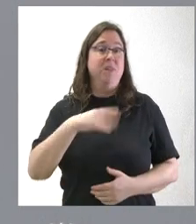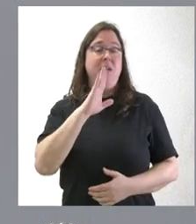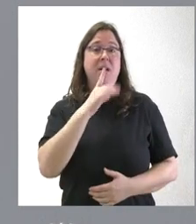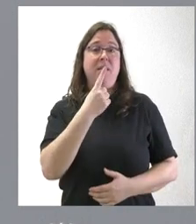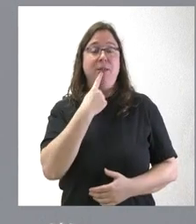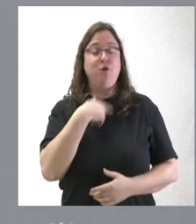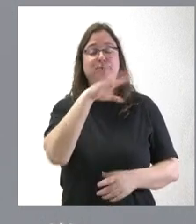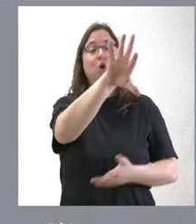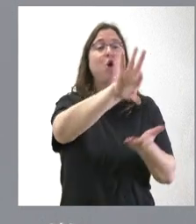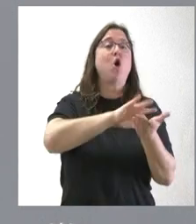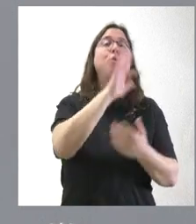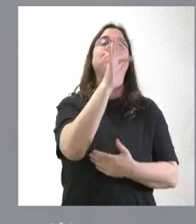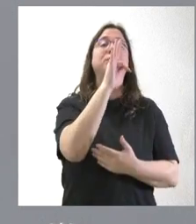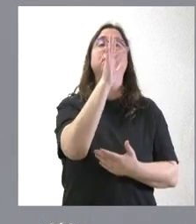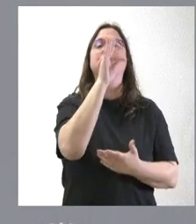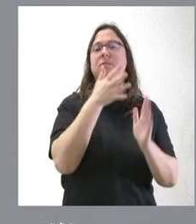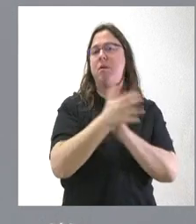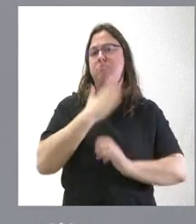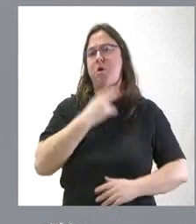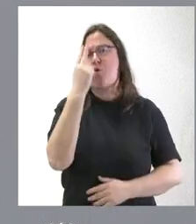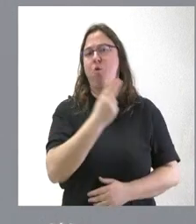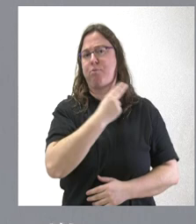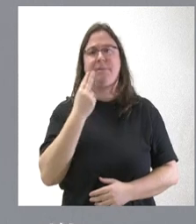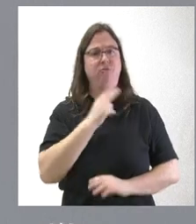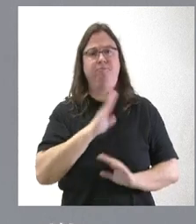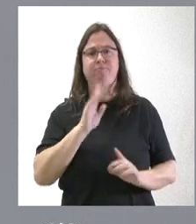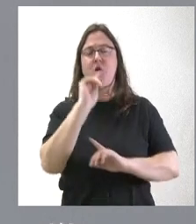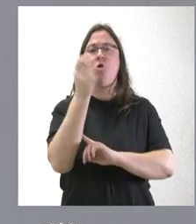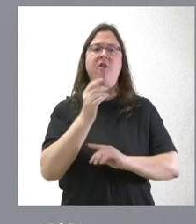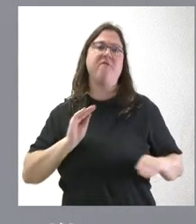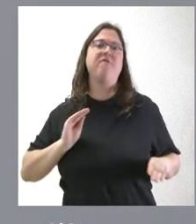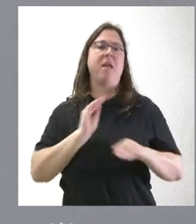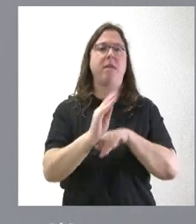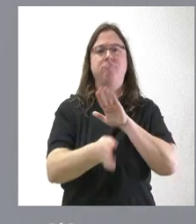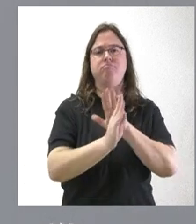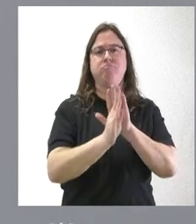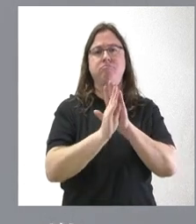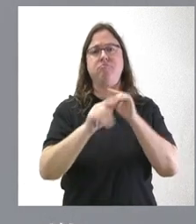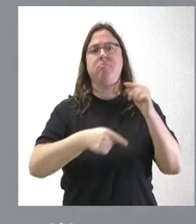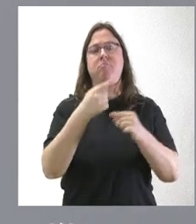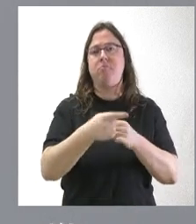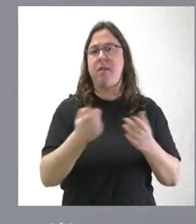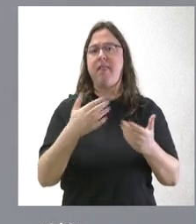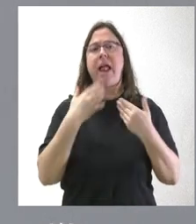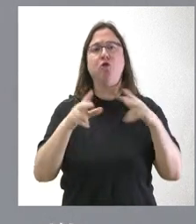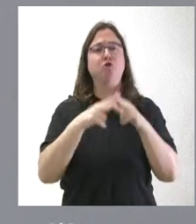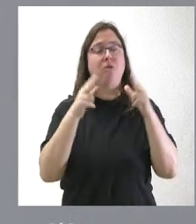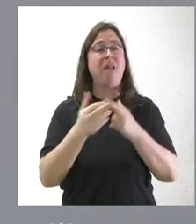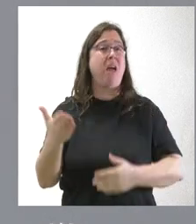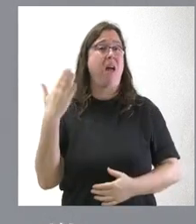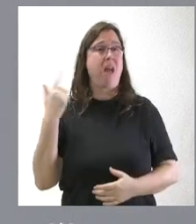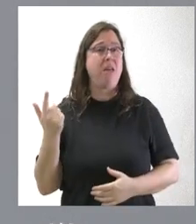quedamos con lo positivo. Y lo positivo es nuestro compromiso conseguir financiando las actuaciones derivadas de nuestra voluntad del diálogo social. Ayer vimos